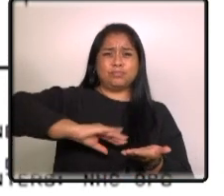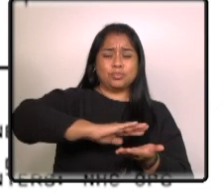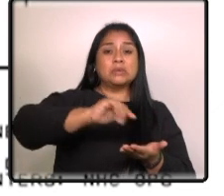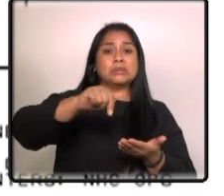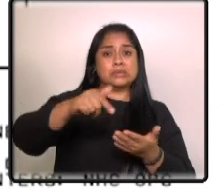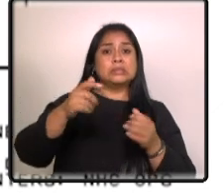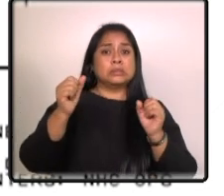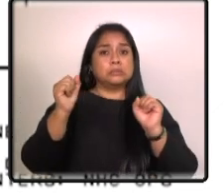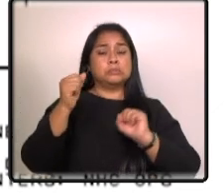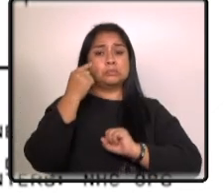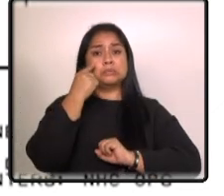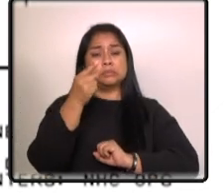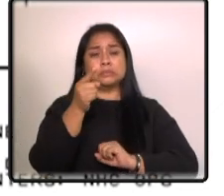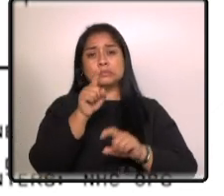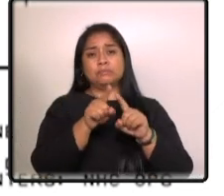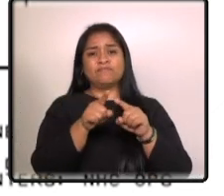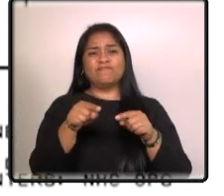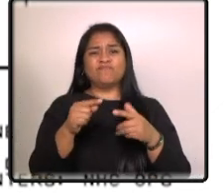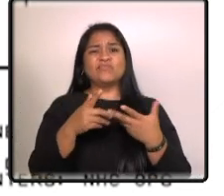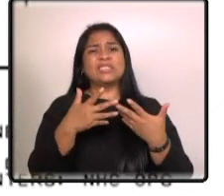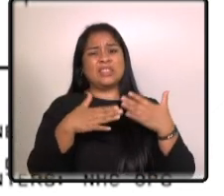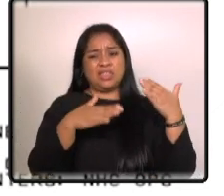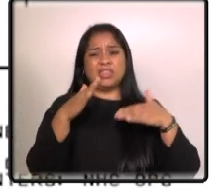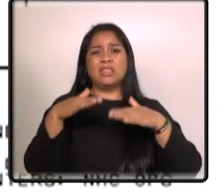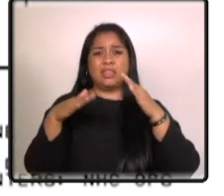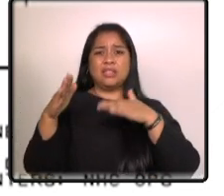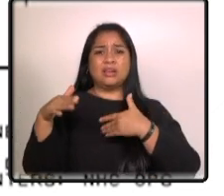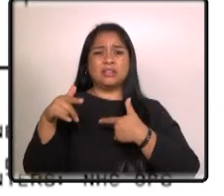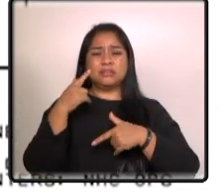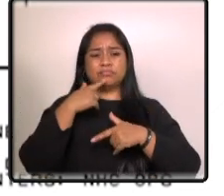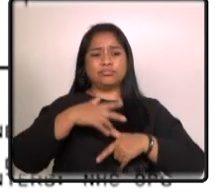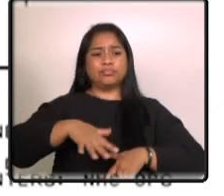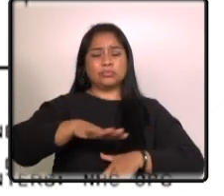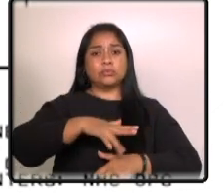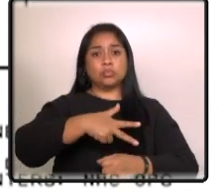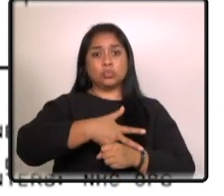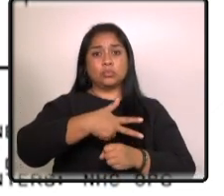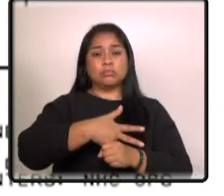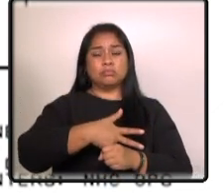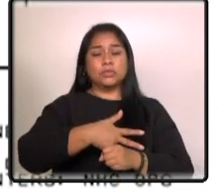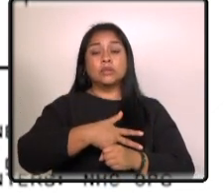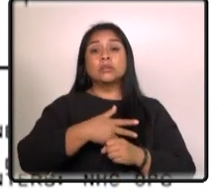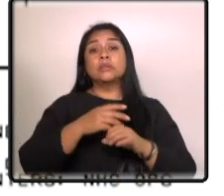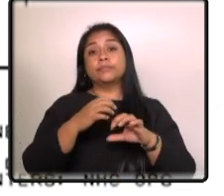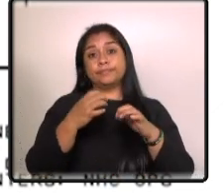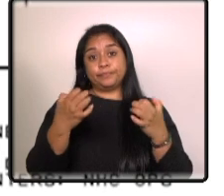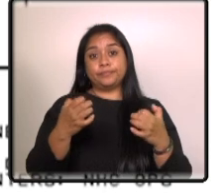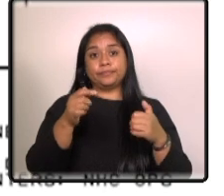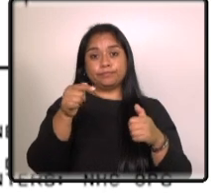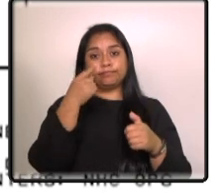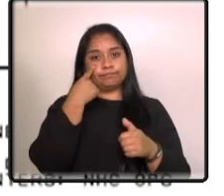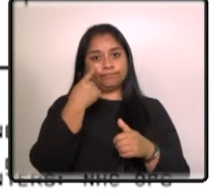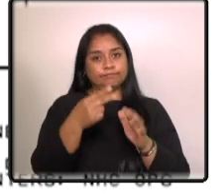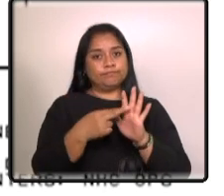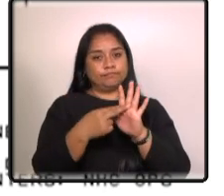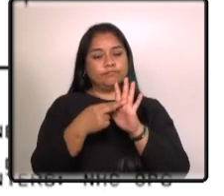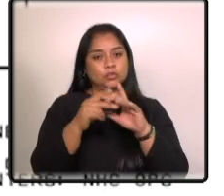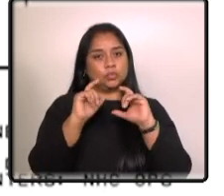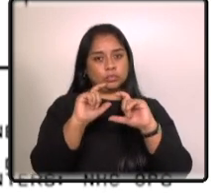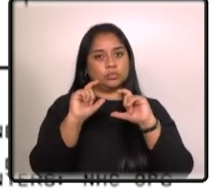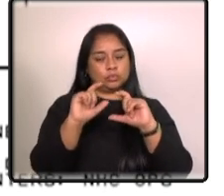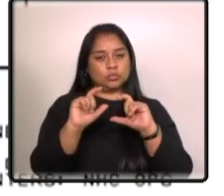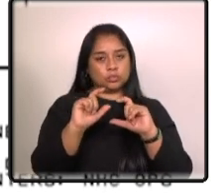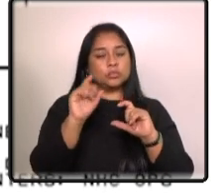ocasionando inestabilidad atmosférica en nuestro país por lo cual se recomienda tomar precauciones